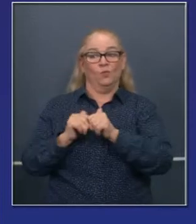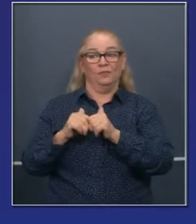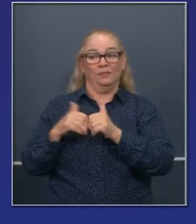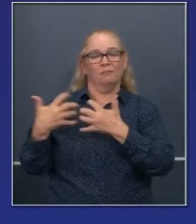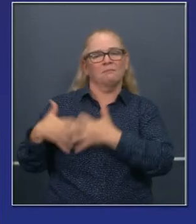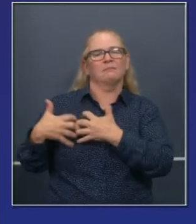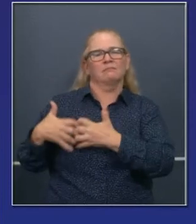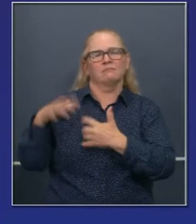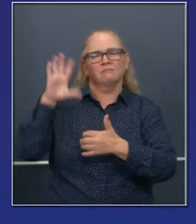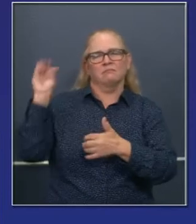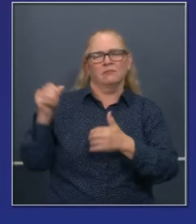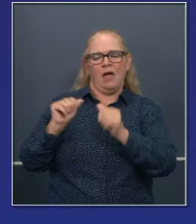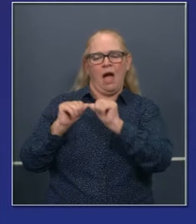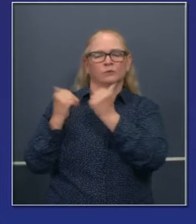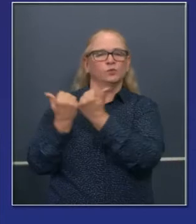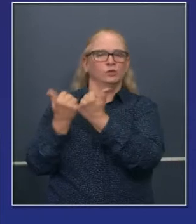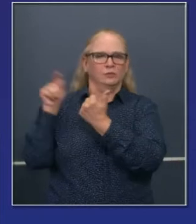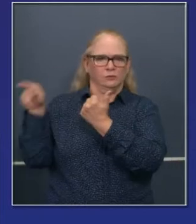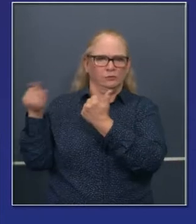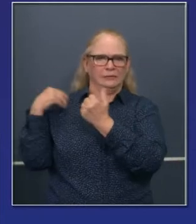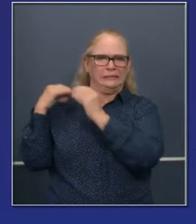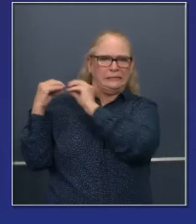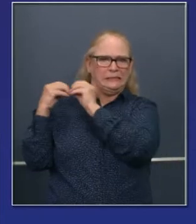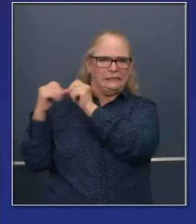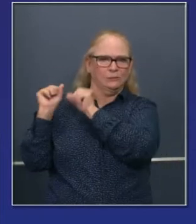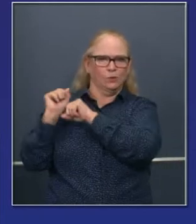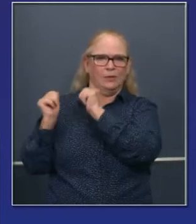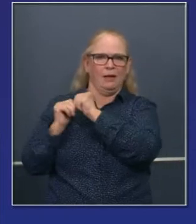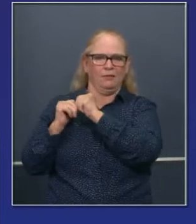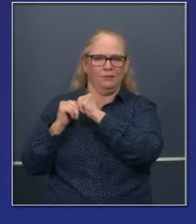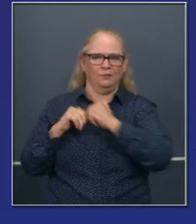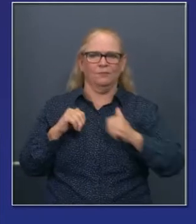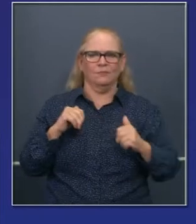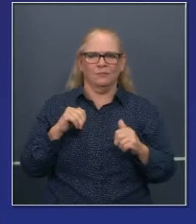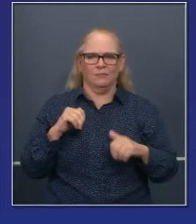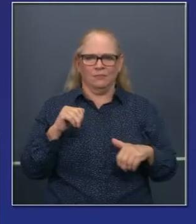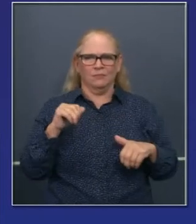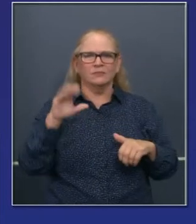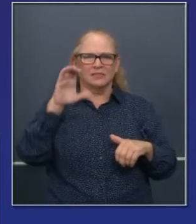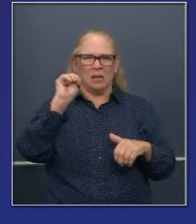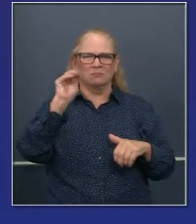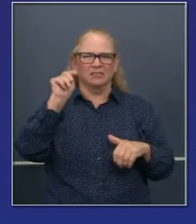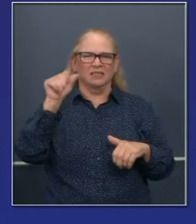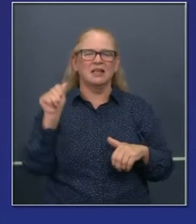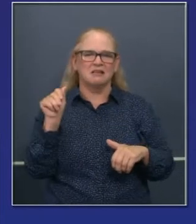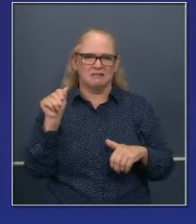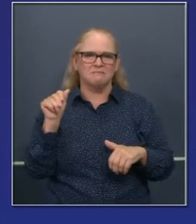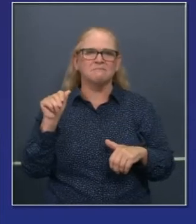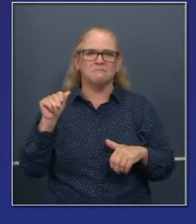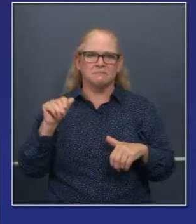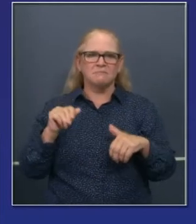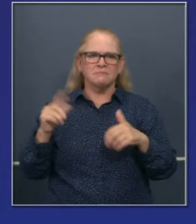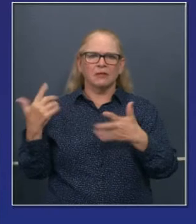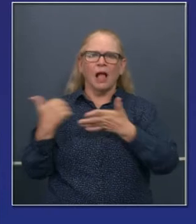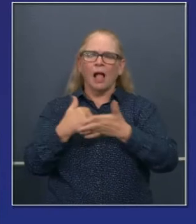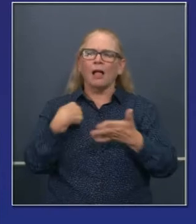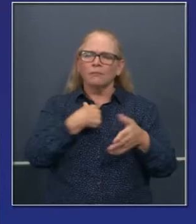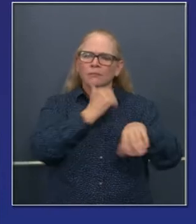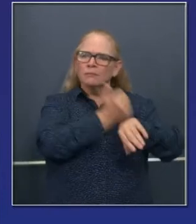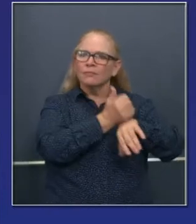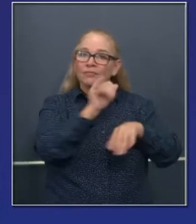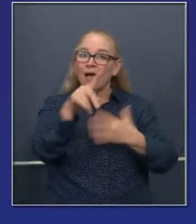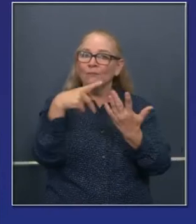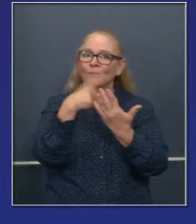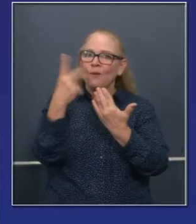Manufactureros desarrollando este programa con el liderazgo increíble de CMTA, que nos ha ayudado a crear esta nueva plataforma